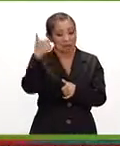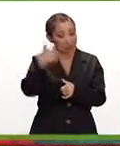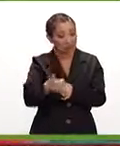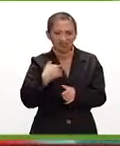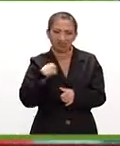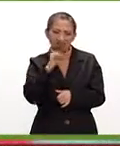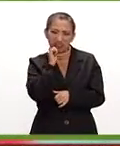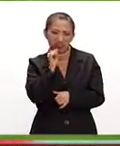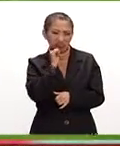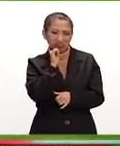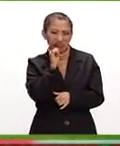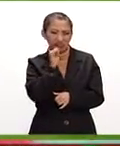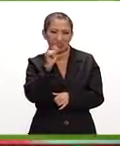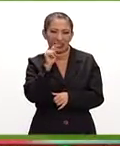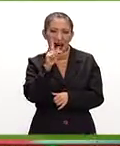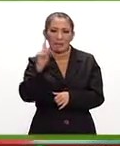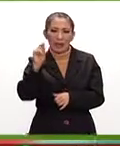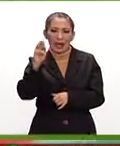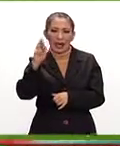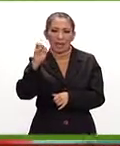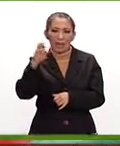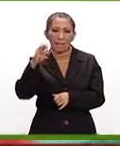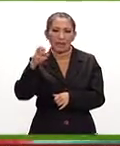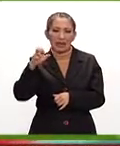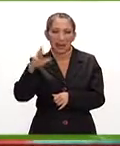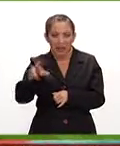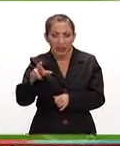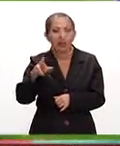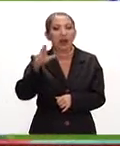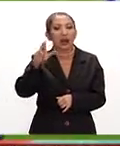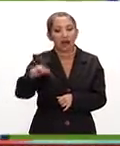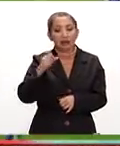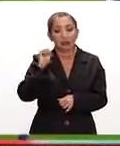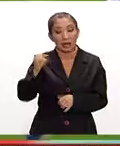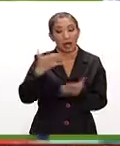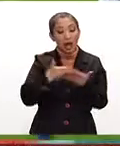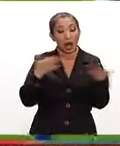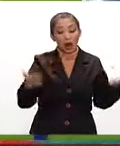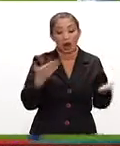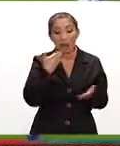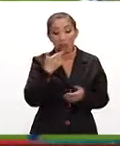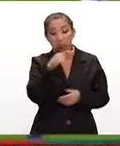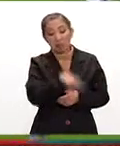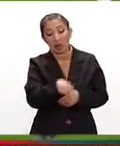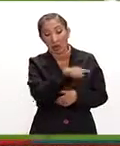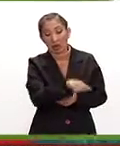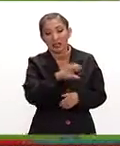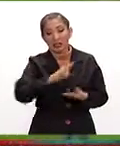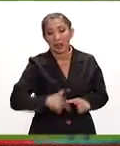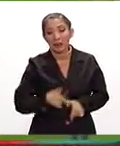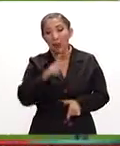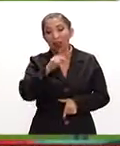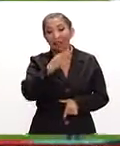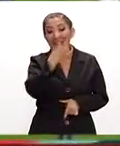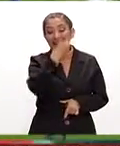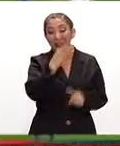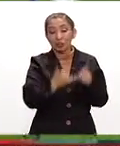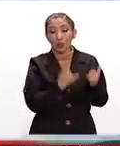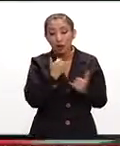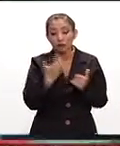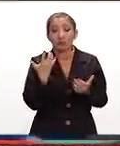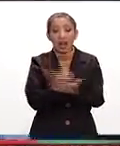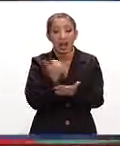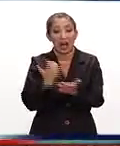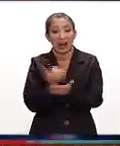arranque en la Liga Premier, bueno, pues sí lo está haciendo en lo que es la Champions League. Tres partidos, tres